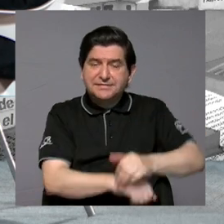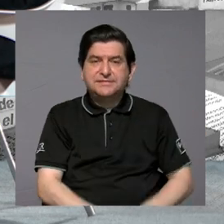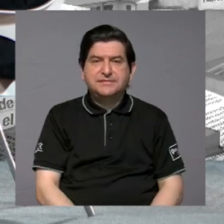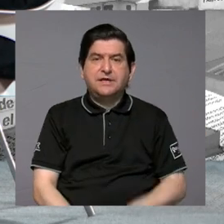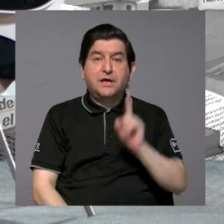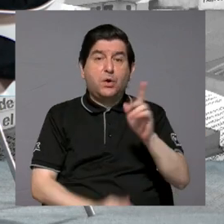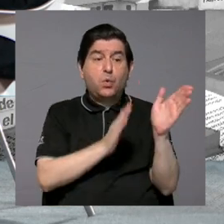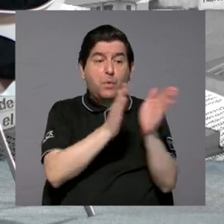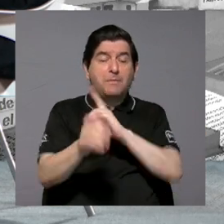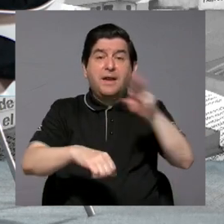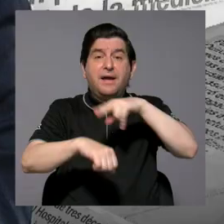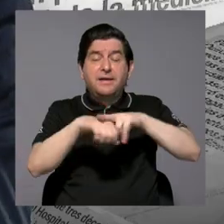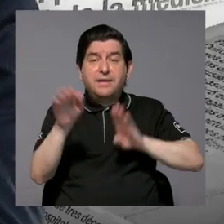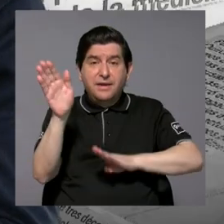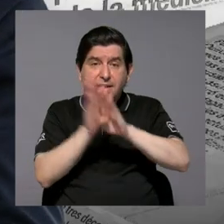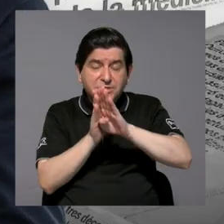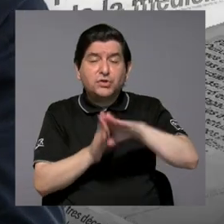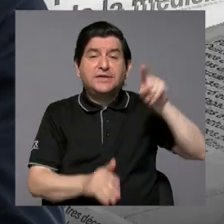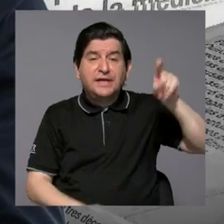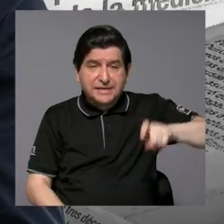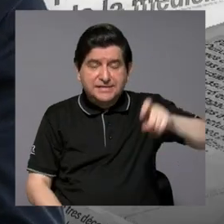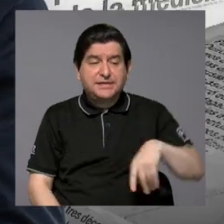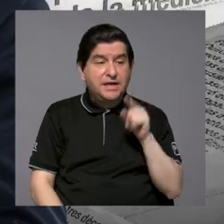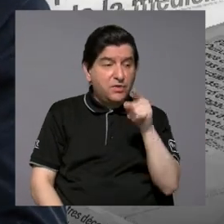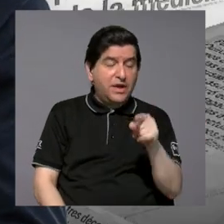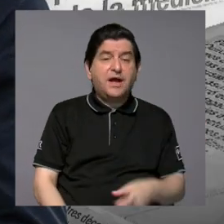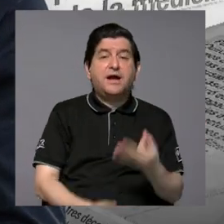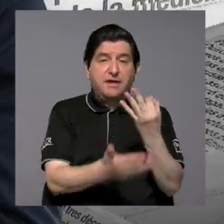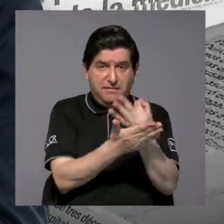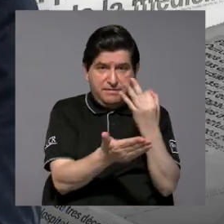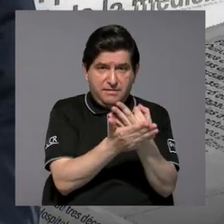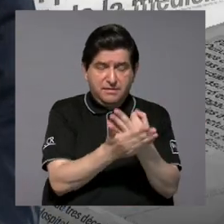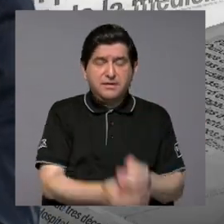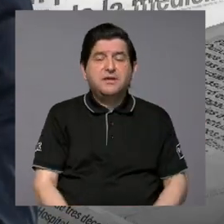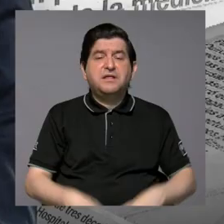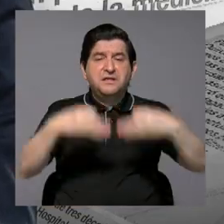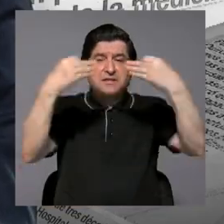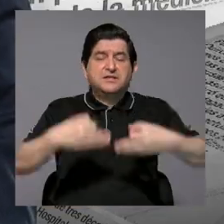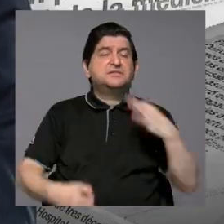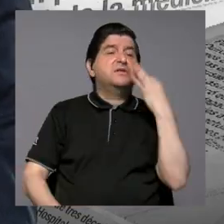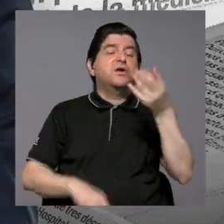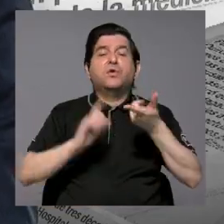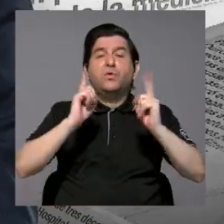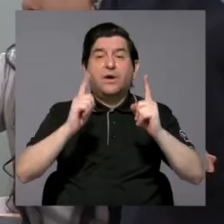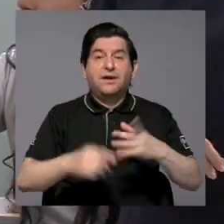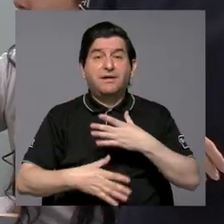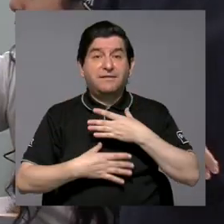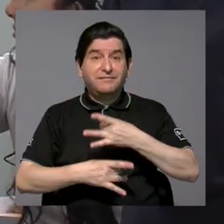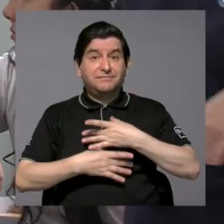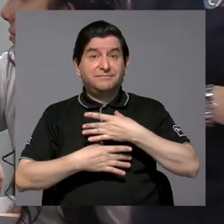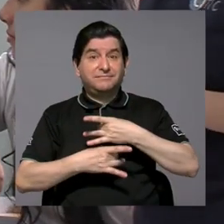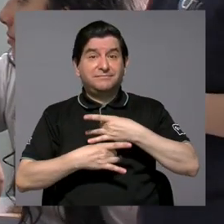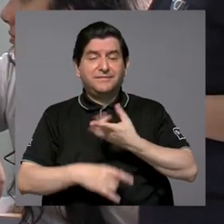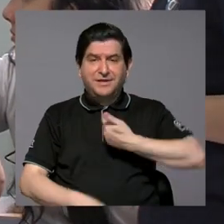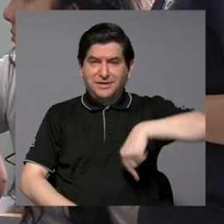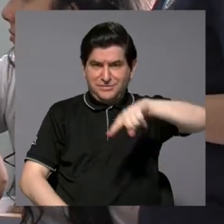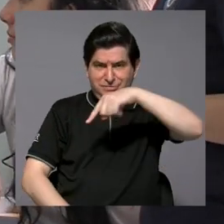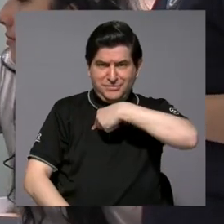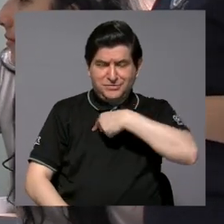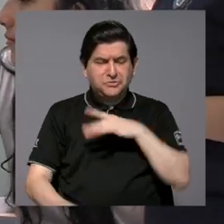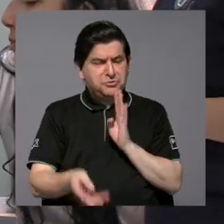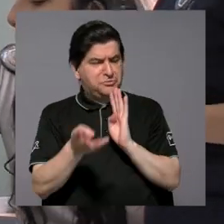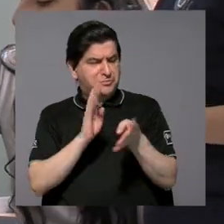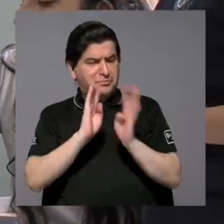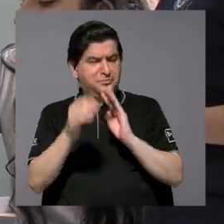que tener un Plan Nacional de Desarrollo, al cual debemos financiar para decidir hacia dónde vamos. Entonces, vea qué interesante. Si nosotros estamos